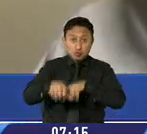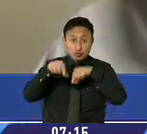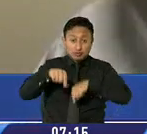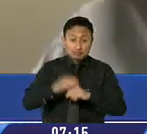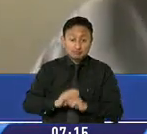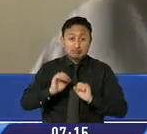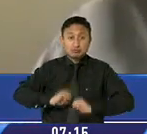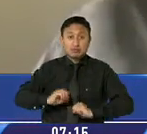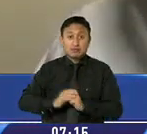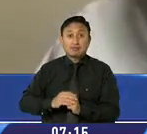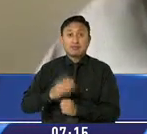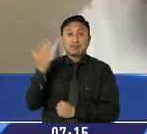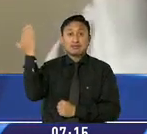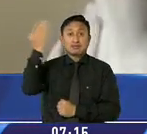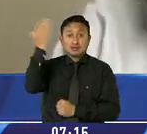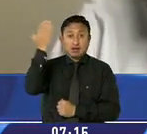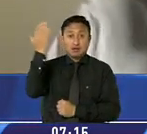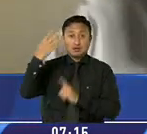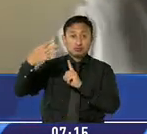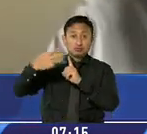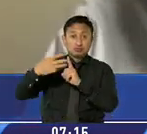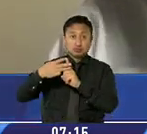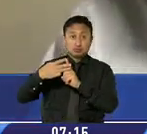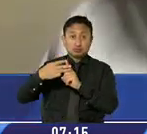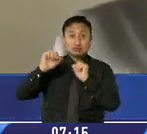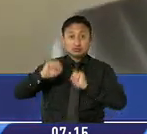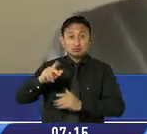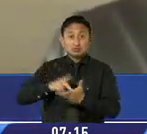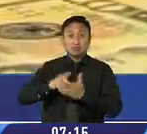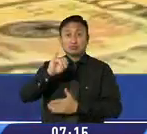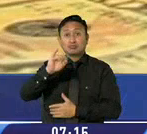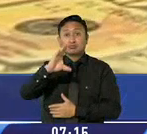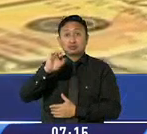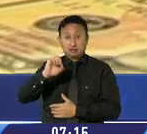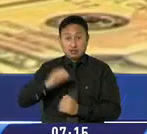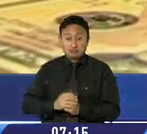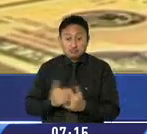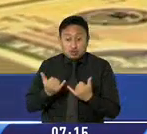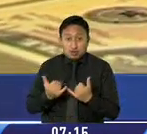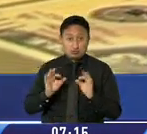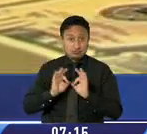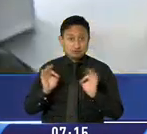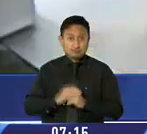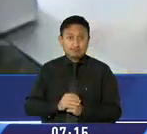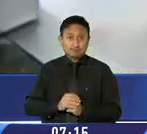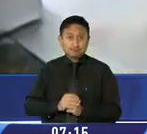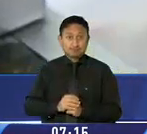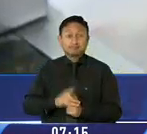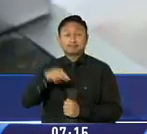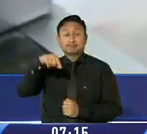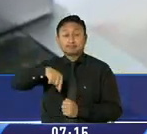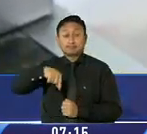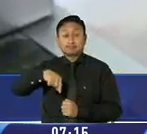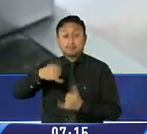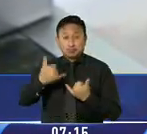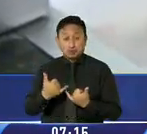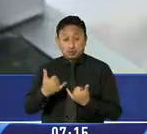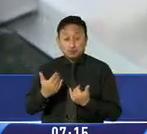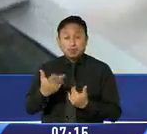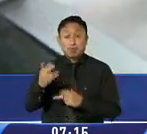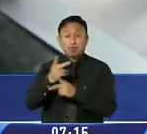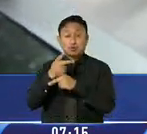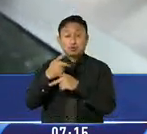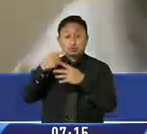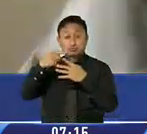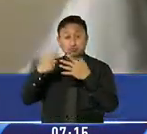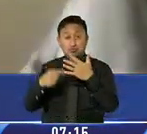televisión streaming, vía streaming, que antes tenía ICE, ahora ya no tiene. Volviendo al tema de los cobros que ya no se debían hacer a los mencionados